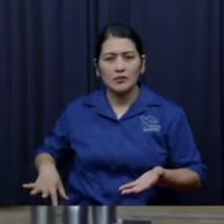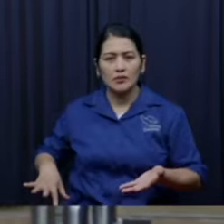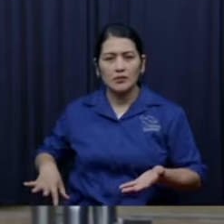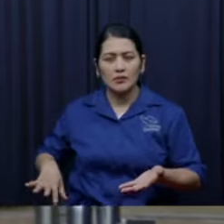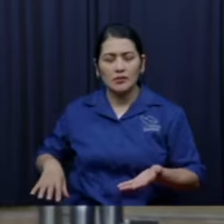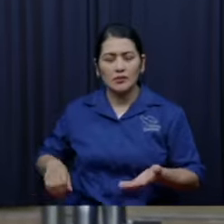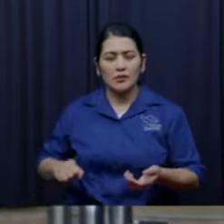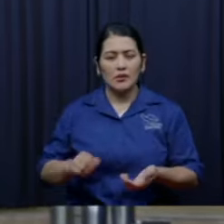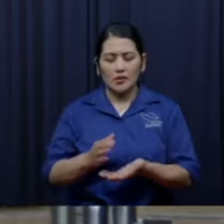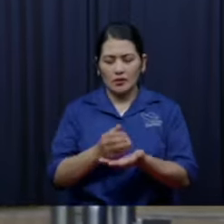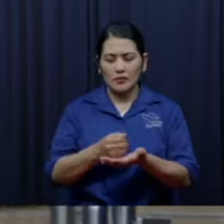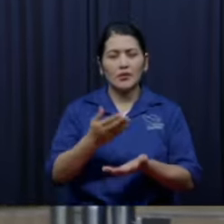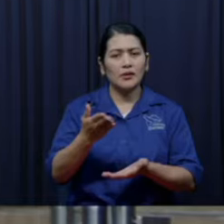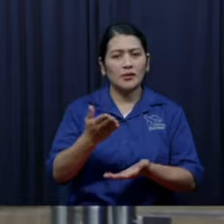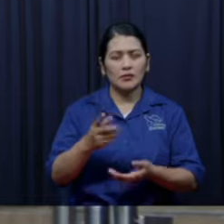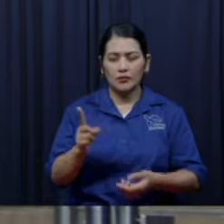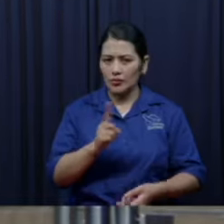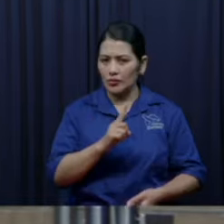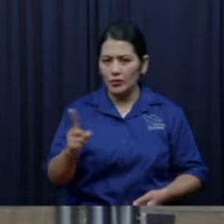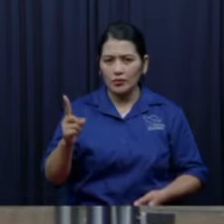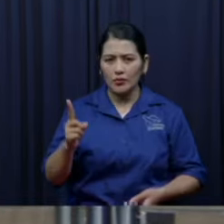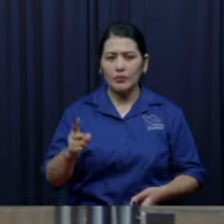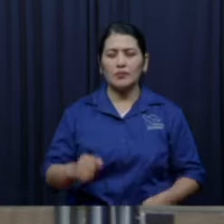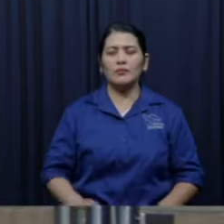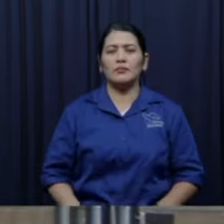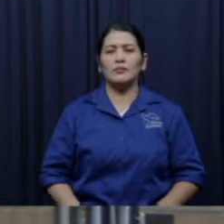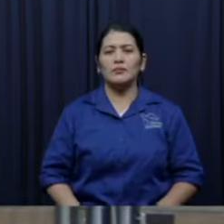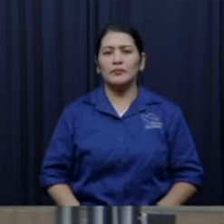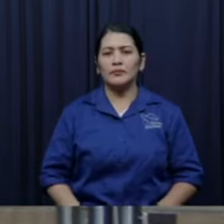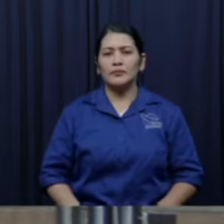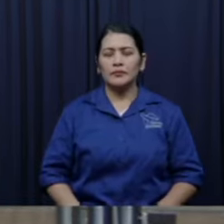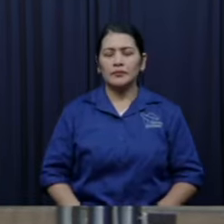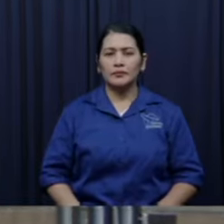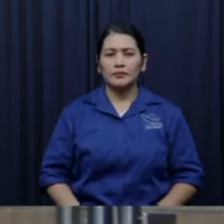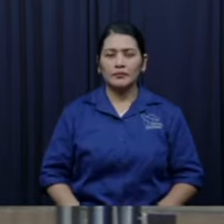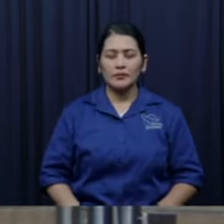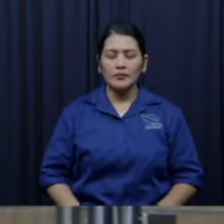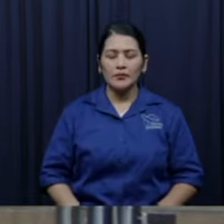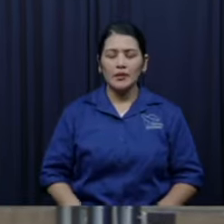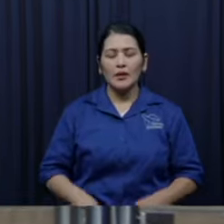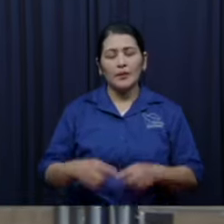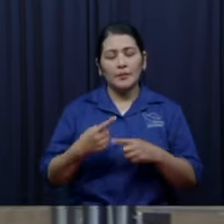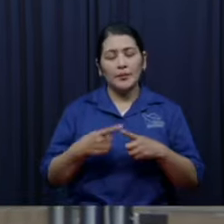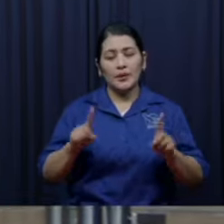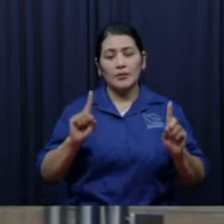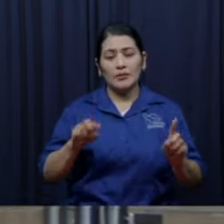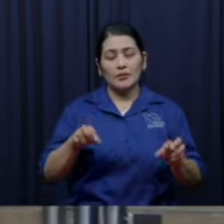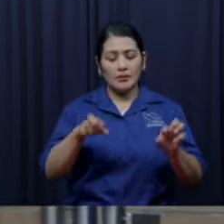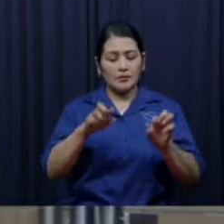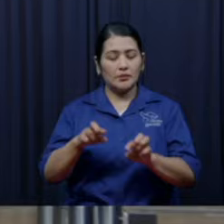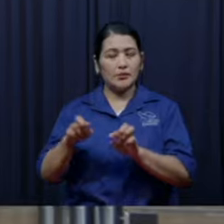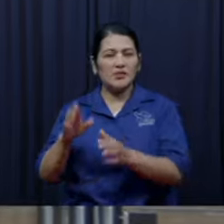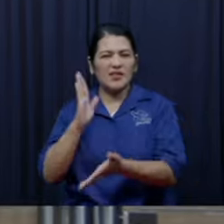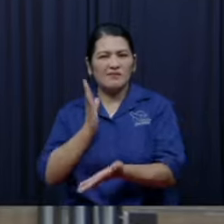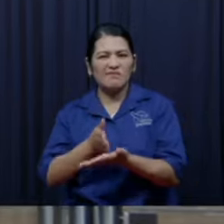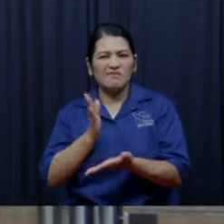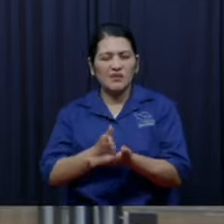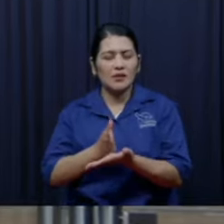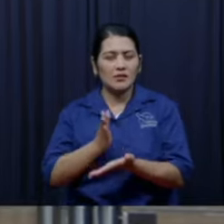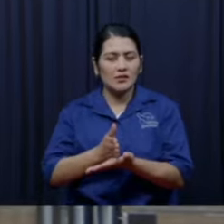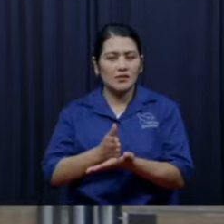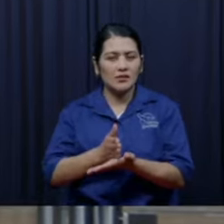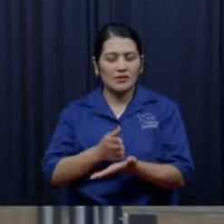ofensivo torpe bueno todo lo que usted quiera usted insulte a ese yo no después usted se ponía cuentas con el señor